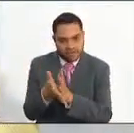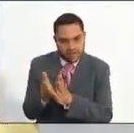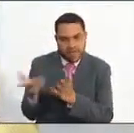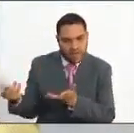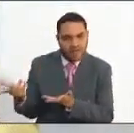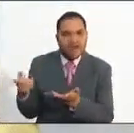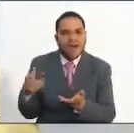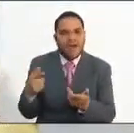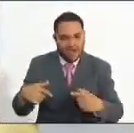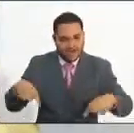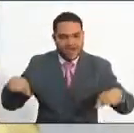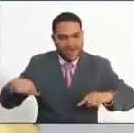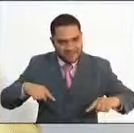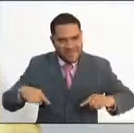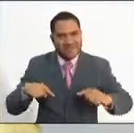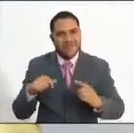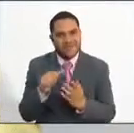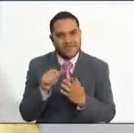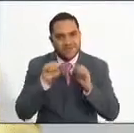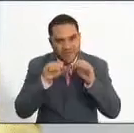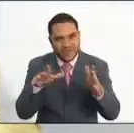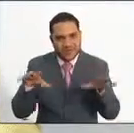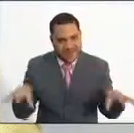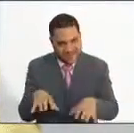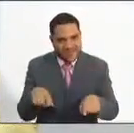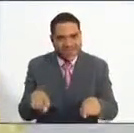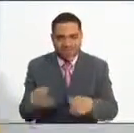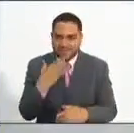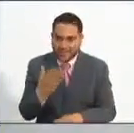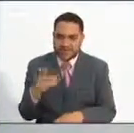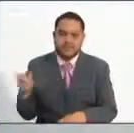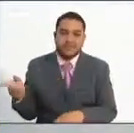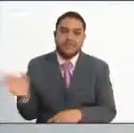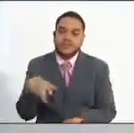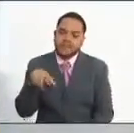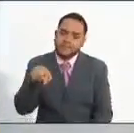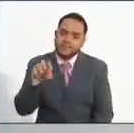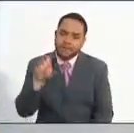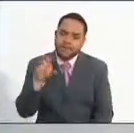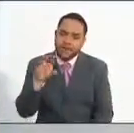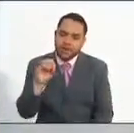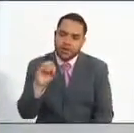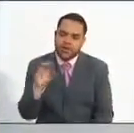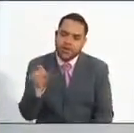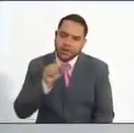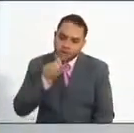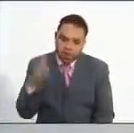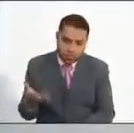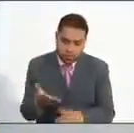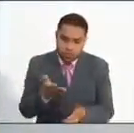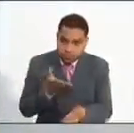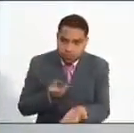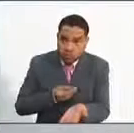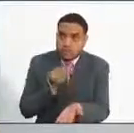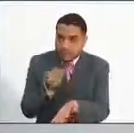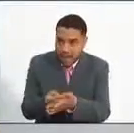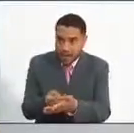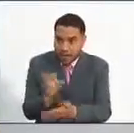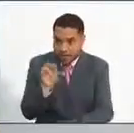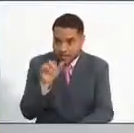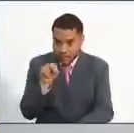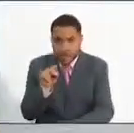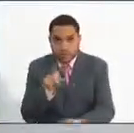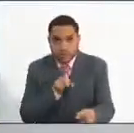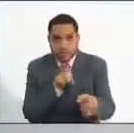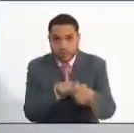Pública en Acción. Ahora bien, señor comisionado presidente encargado, doctor Pedro Arturo Rodríguez Tovo. Después de comprar el PIN, ¿cuánto tiempo se debe